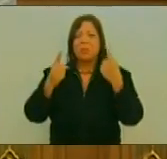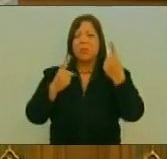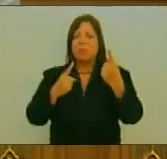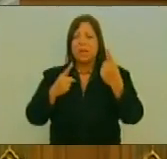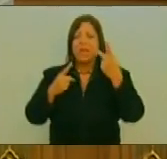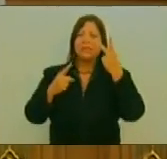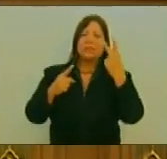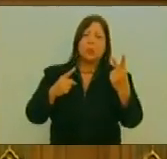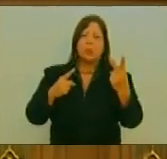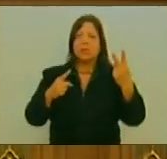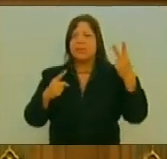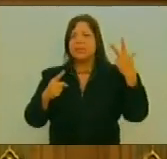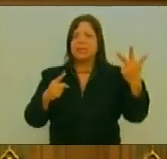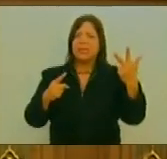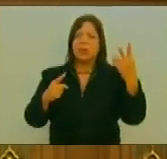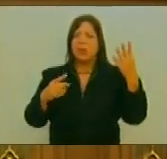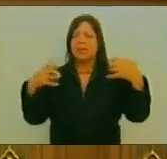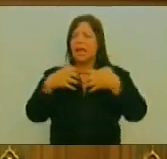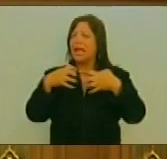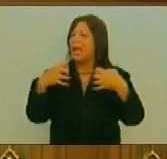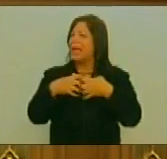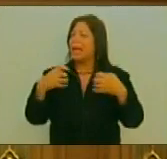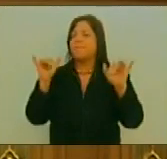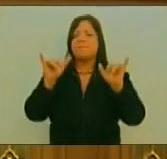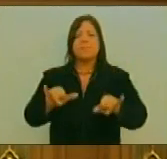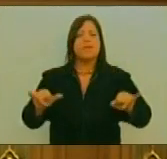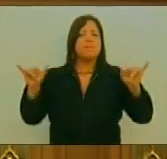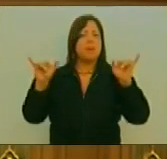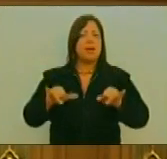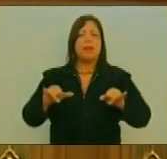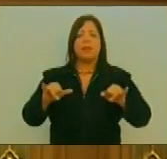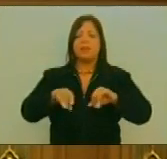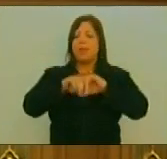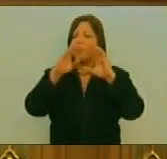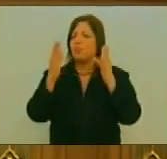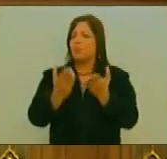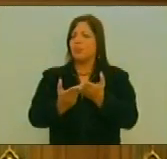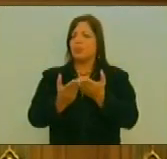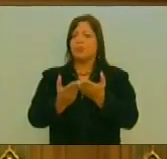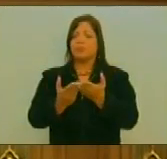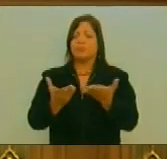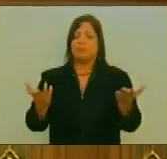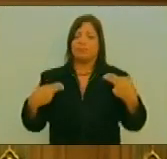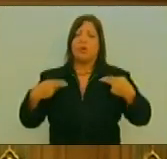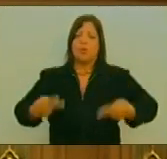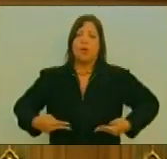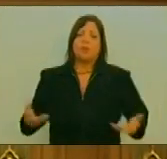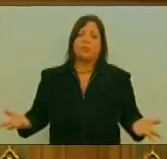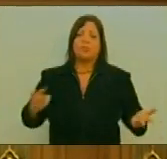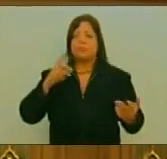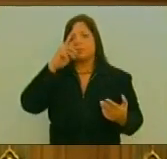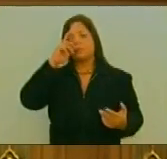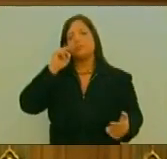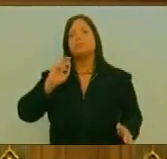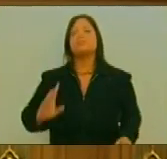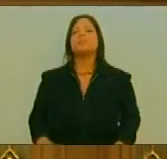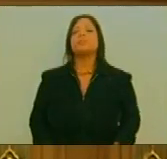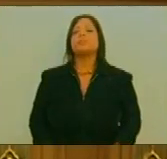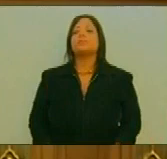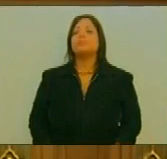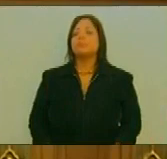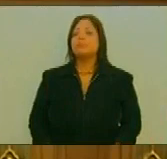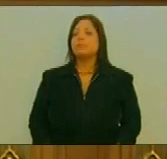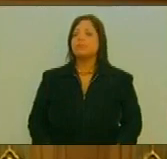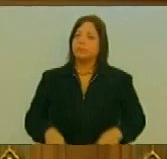segunda Y de todas Las guerras Registradas En la historia De la humanidad Por cierto